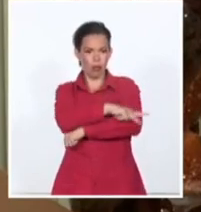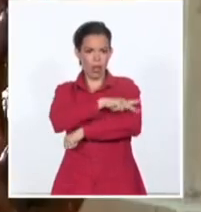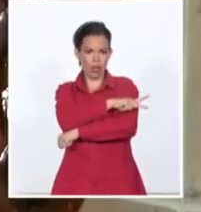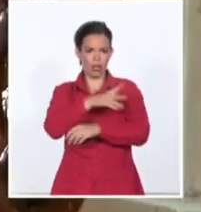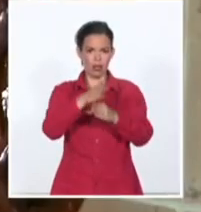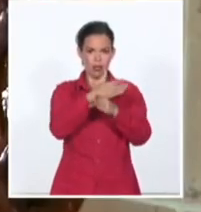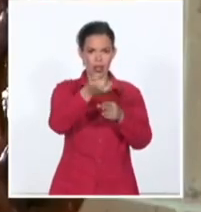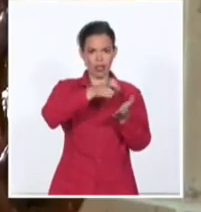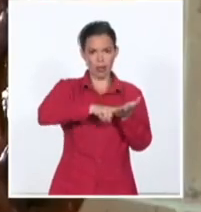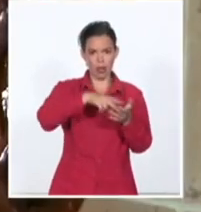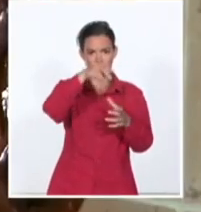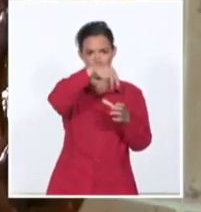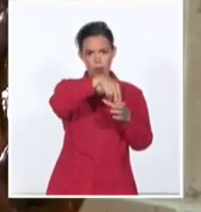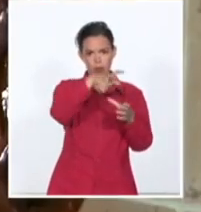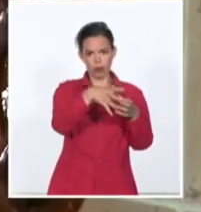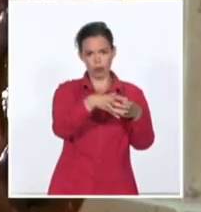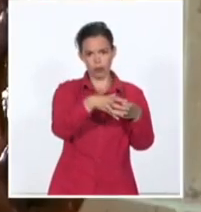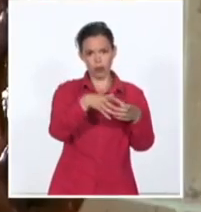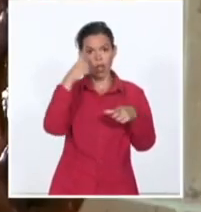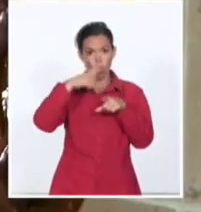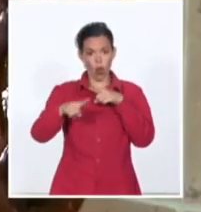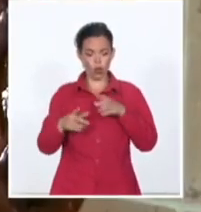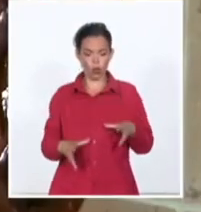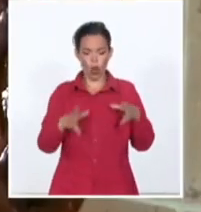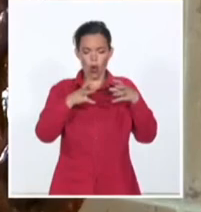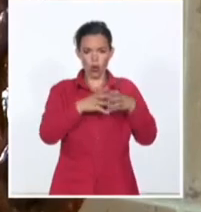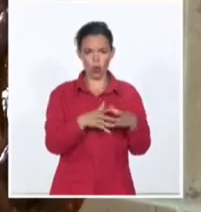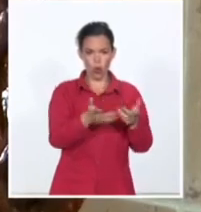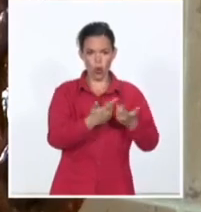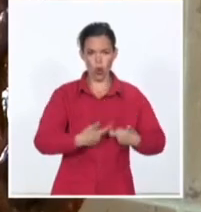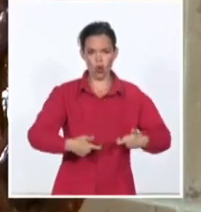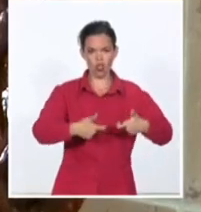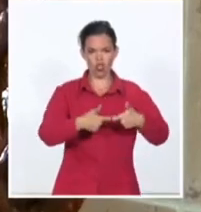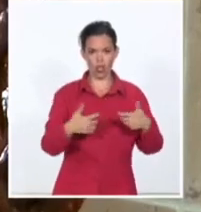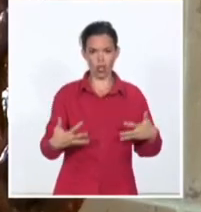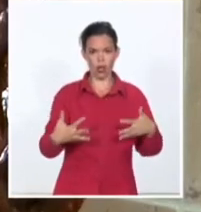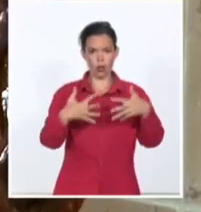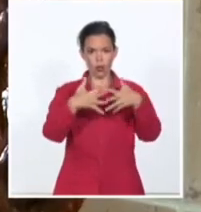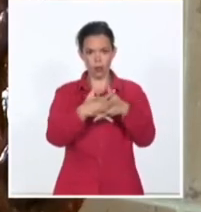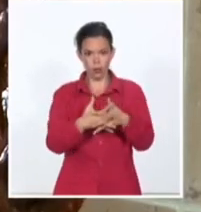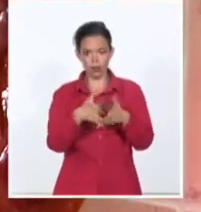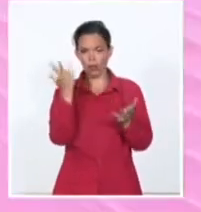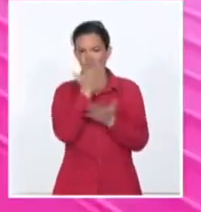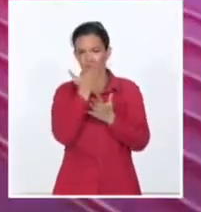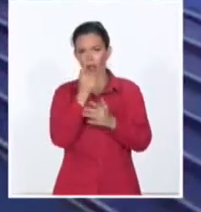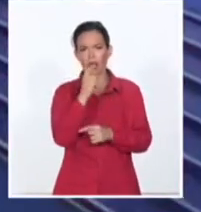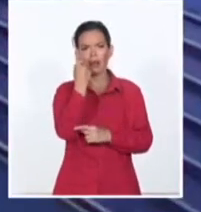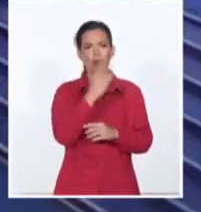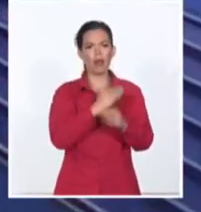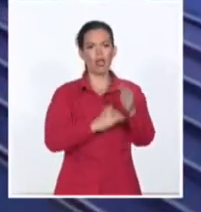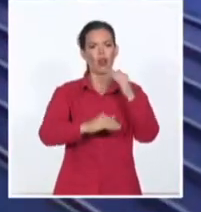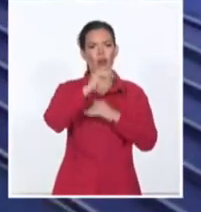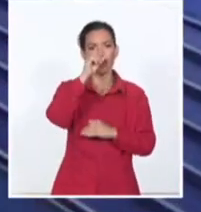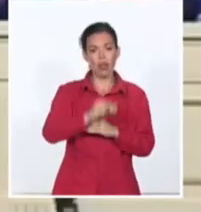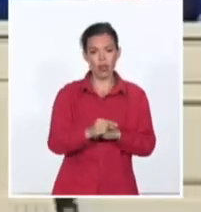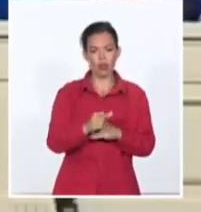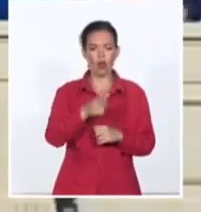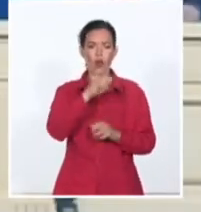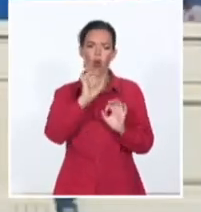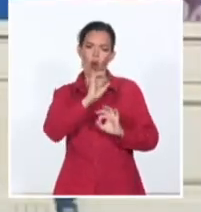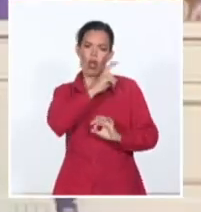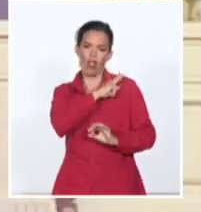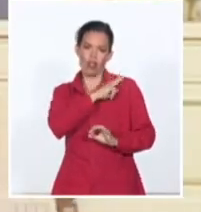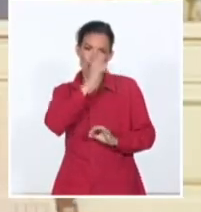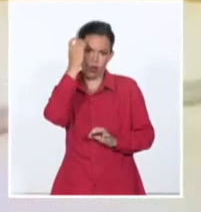otro órgano es el Consejo Intergubernamental Euroasiático, a nivel de primeros ministros o jefes de gobierno. Y después están la